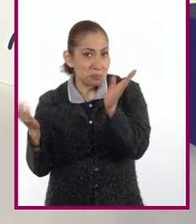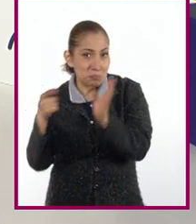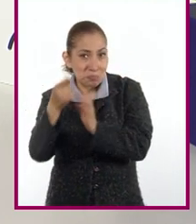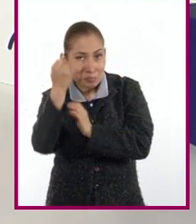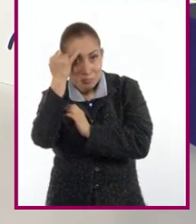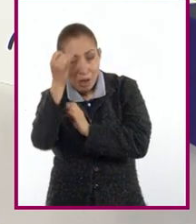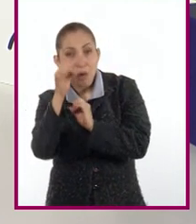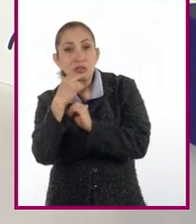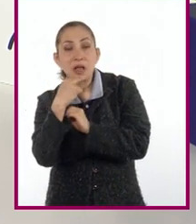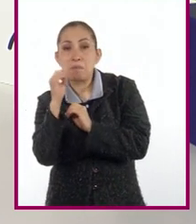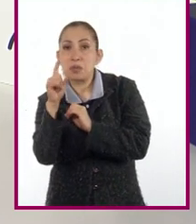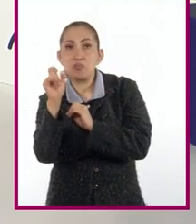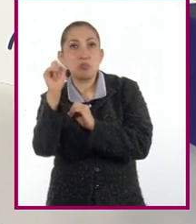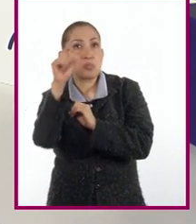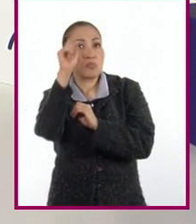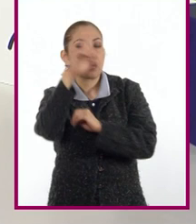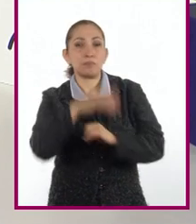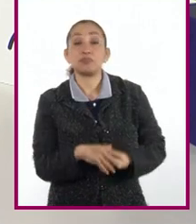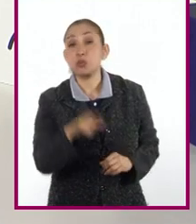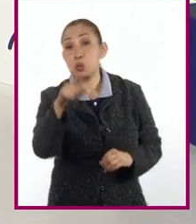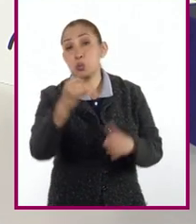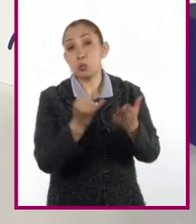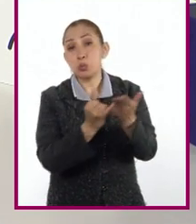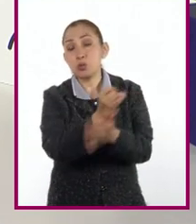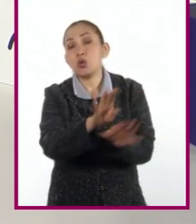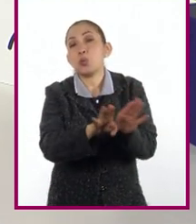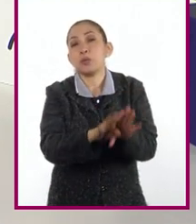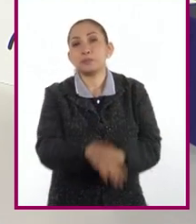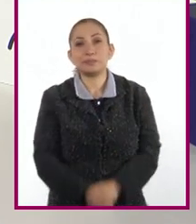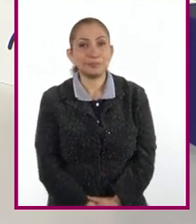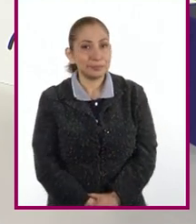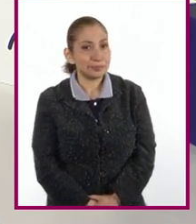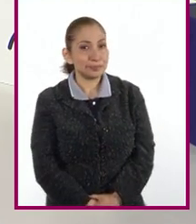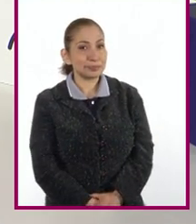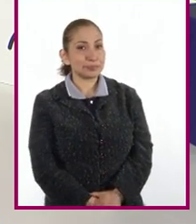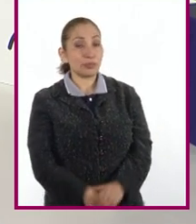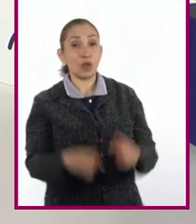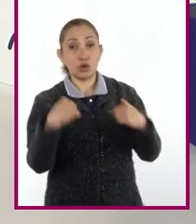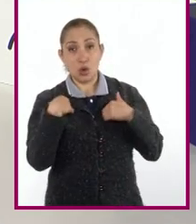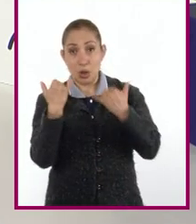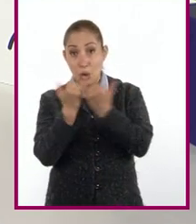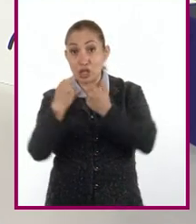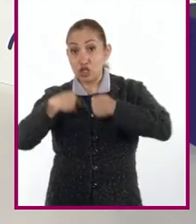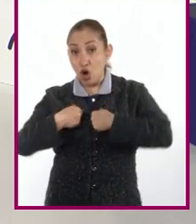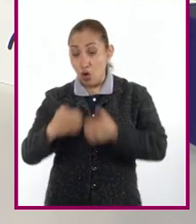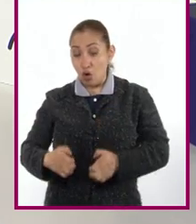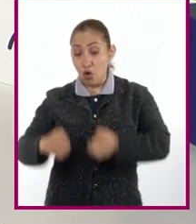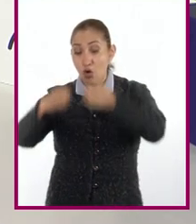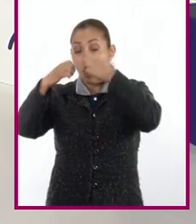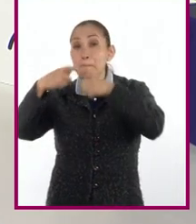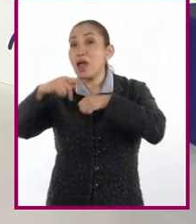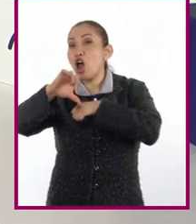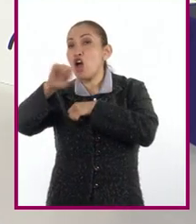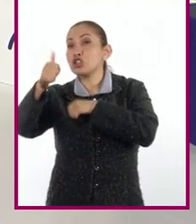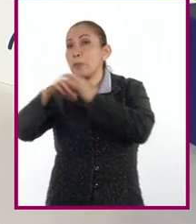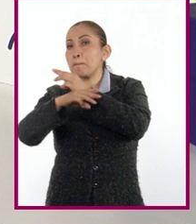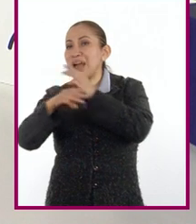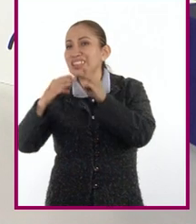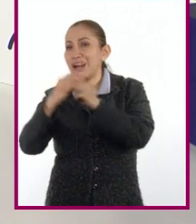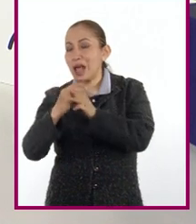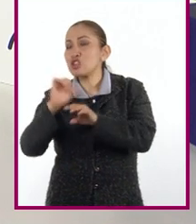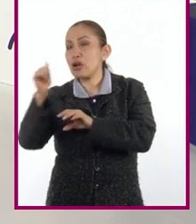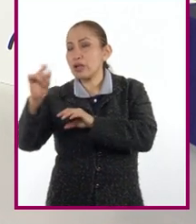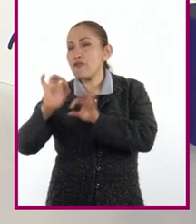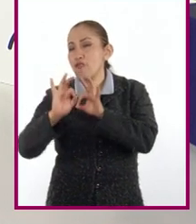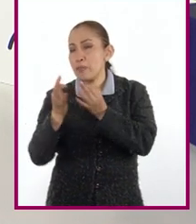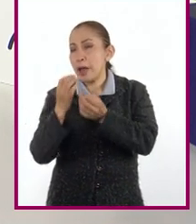y usar la misma técnica. Tú decides cómo. Yo también construiré una torre, pero con otros materiales y